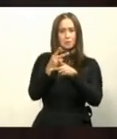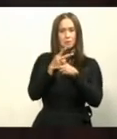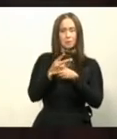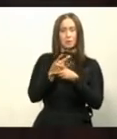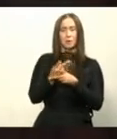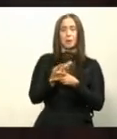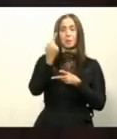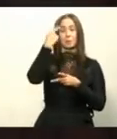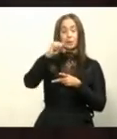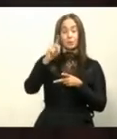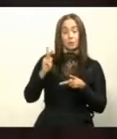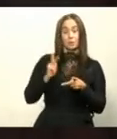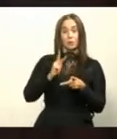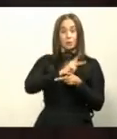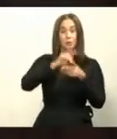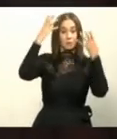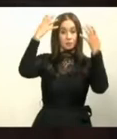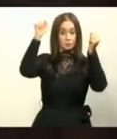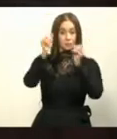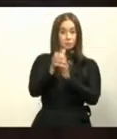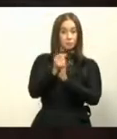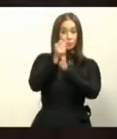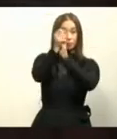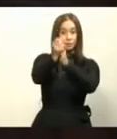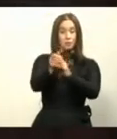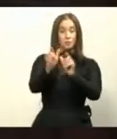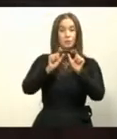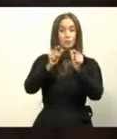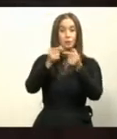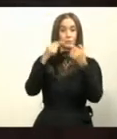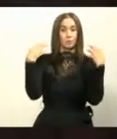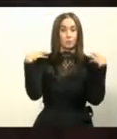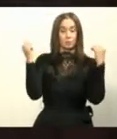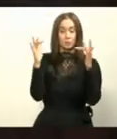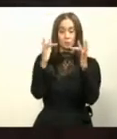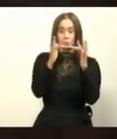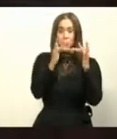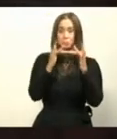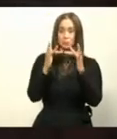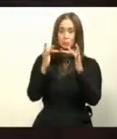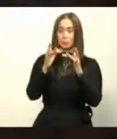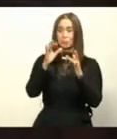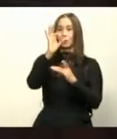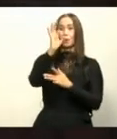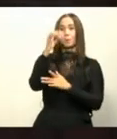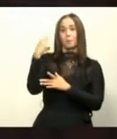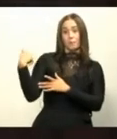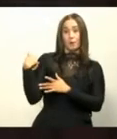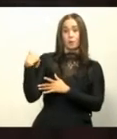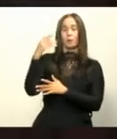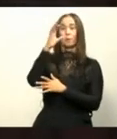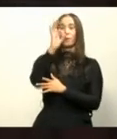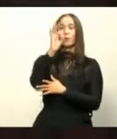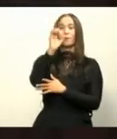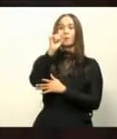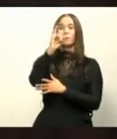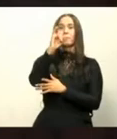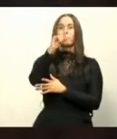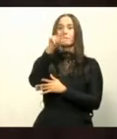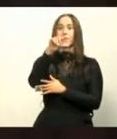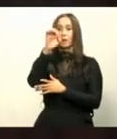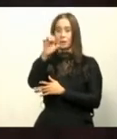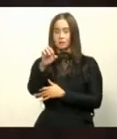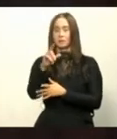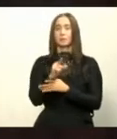que coordina el Gabinete de Salud ha estado en contacto con Pfizer, ha estado en contacto con